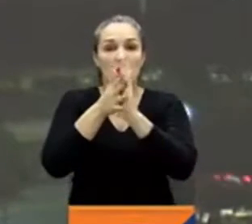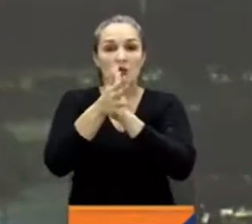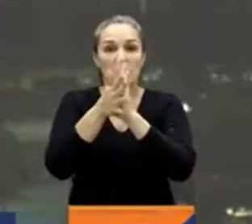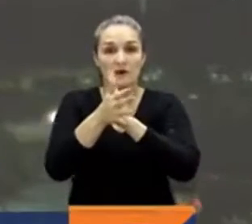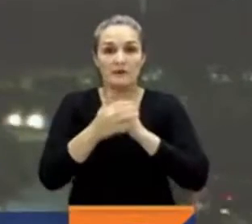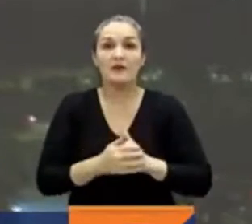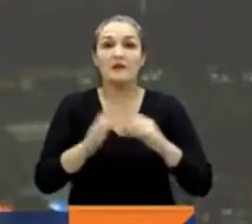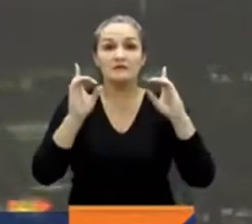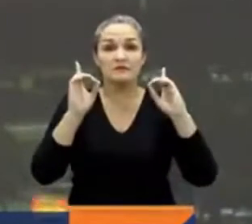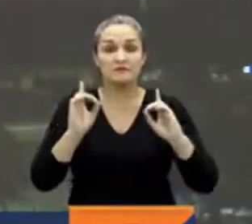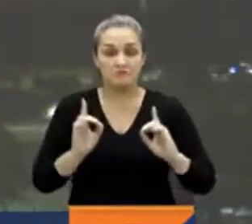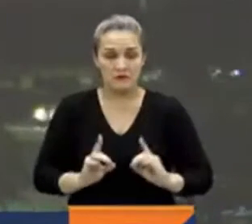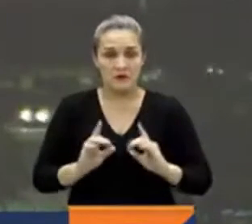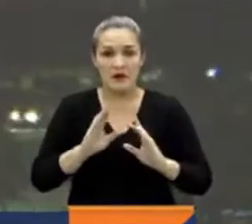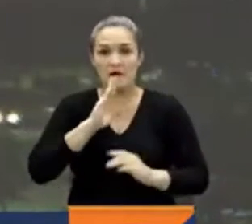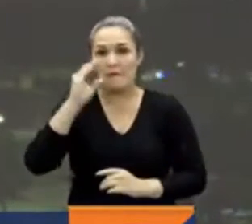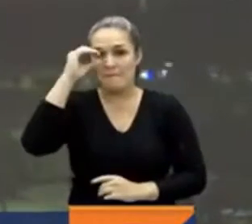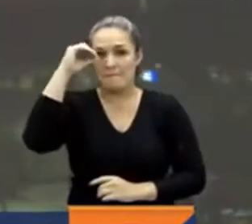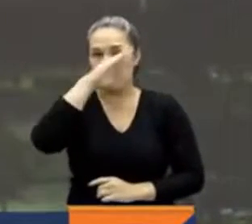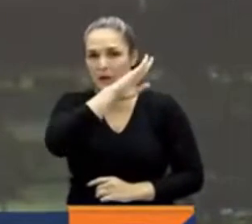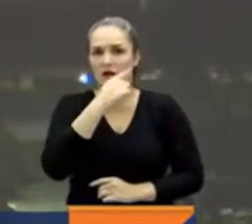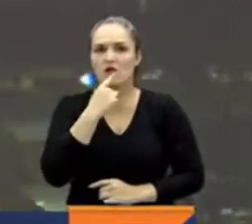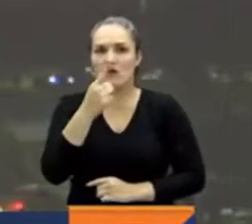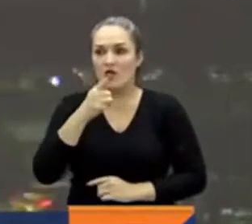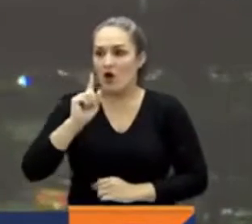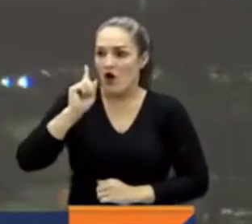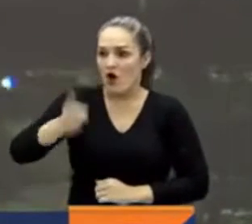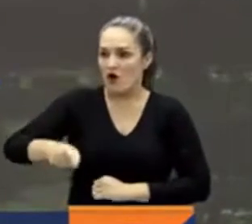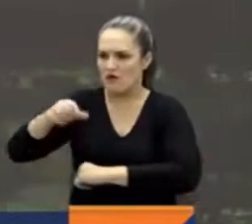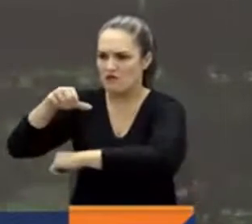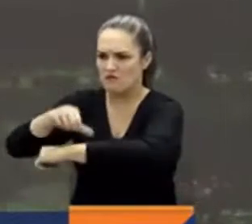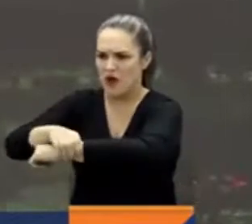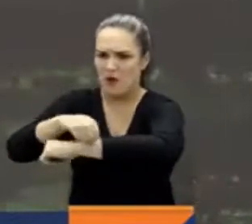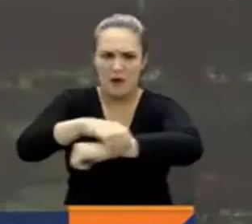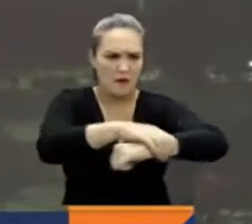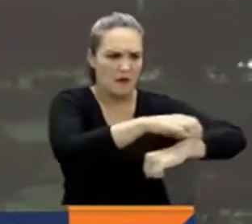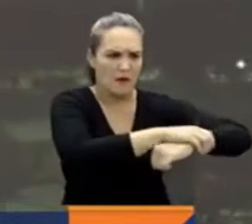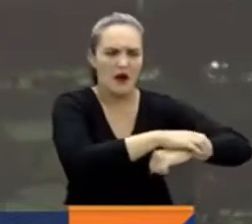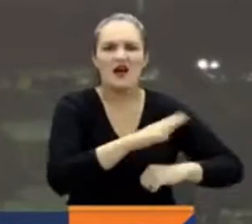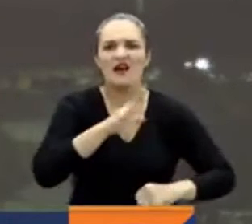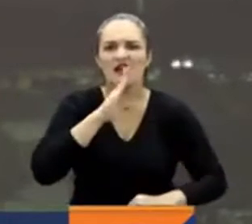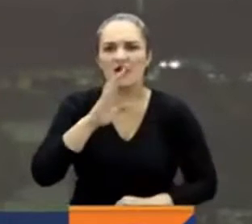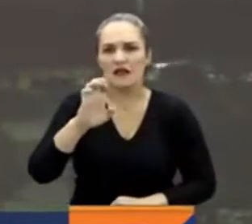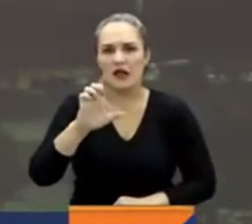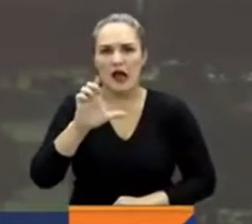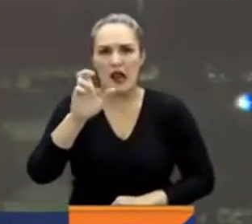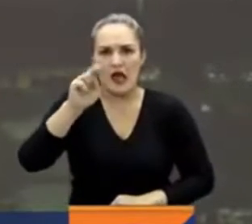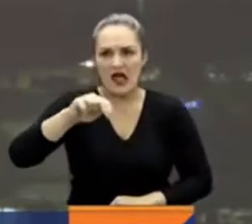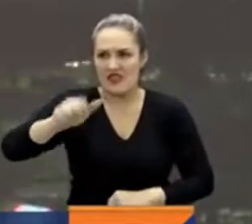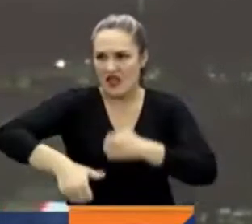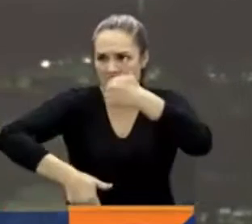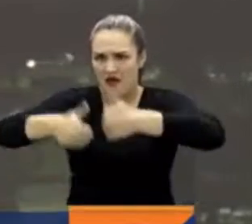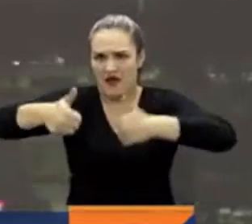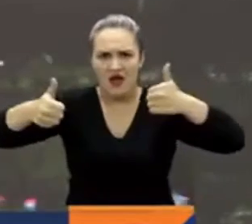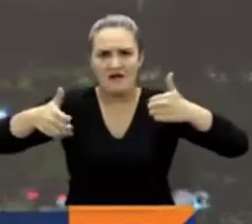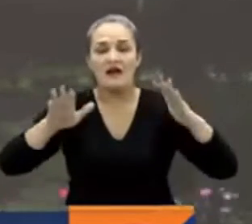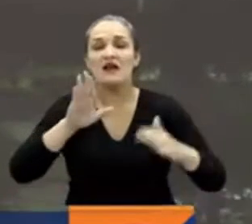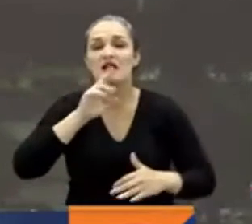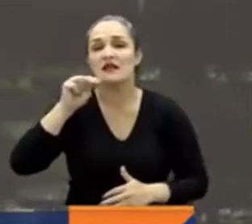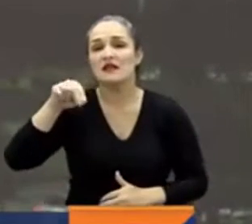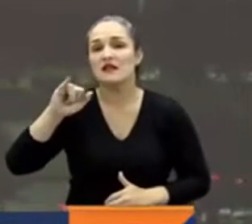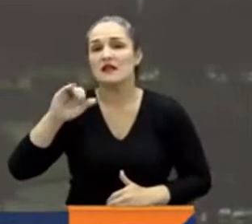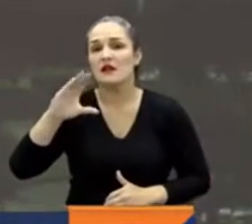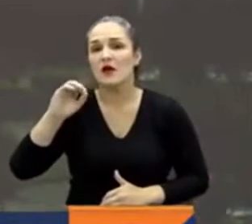presidente Gustavo Petro de detener las órdenes de captura y extradición para los negociadores del ELN, entre quienes está Nicolás